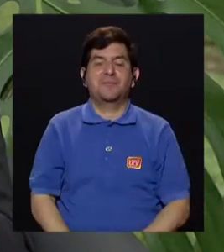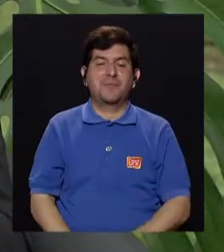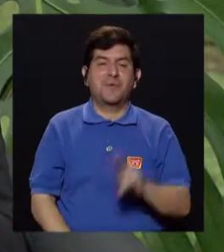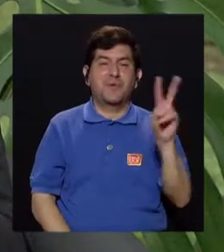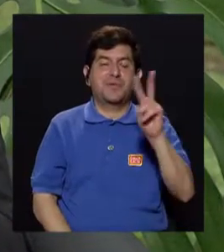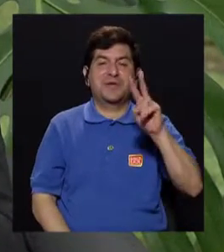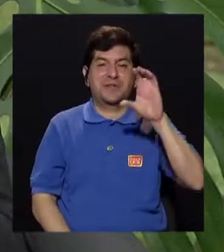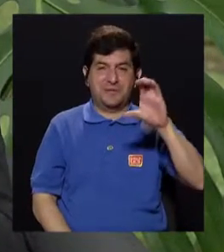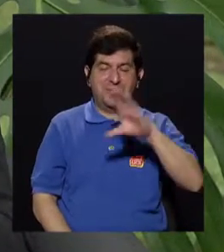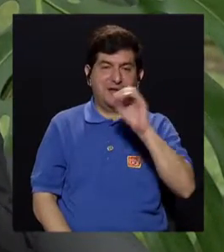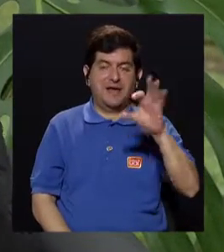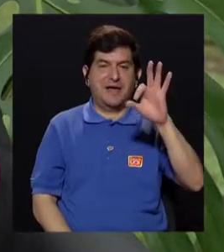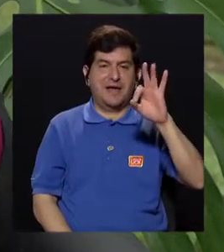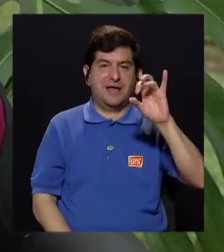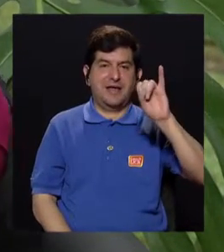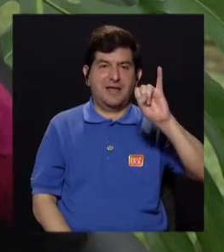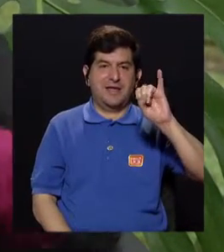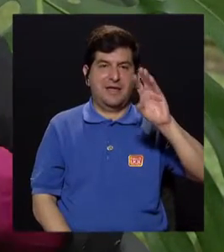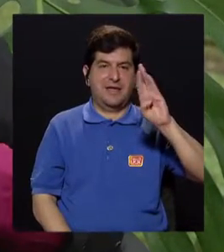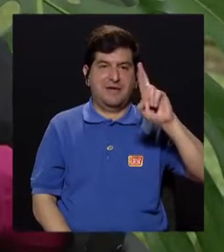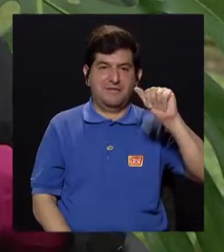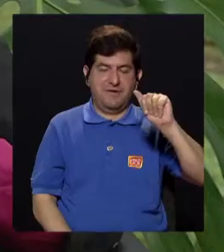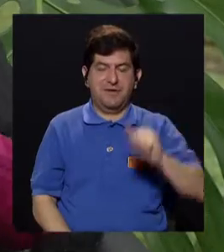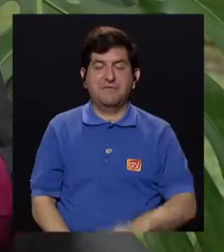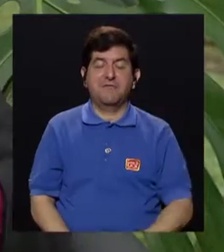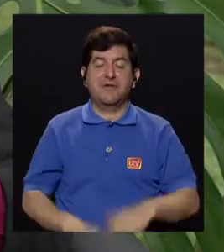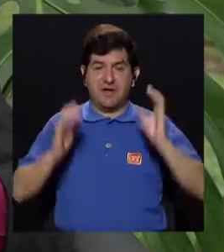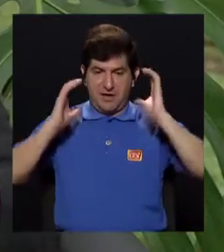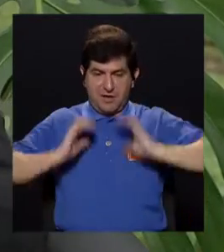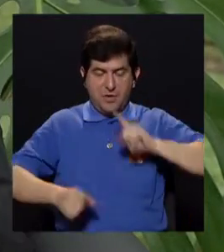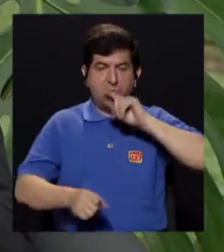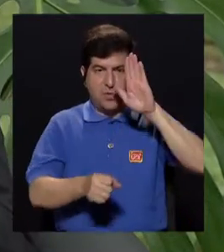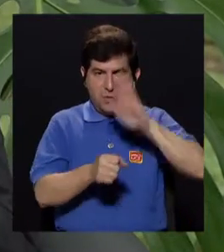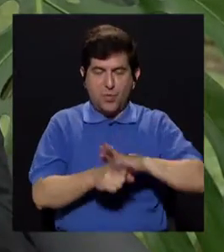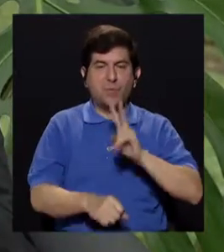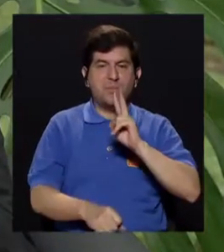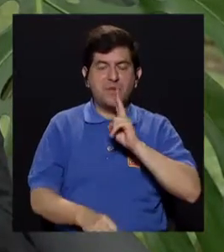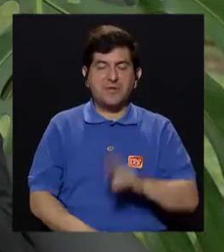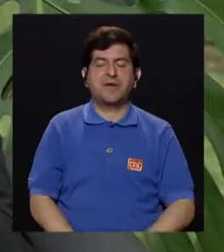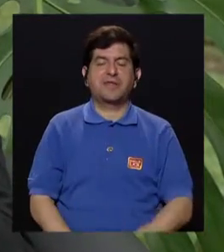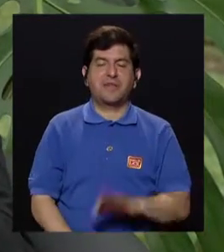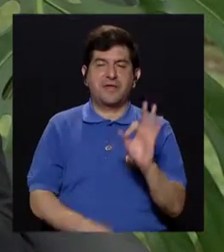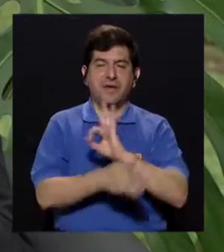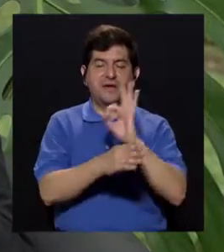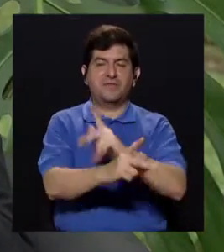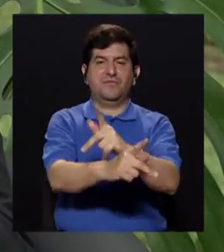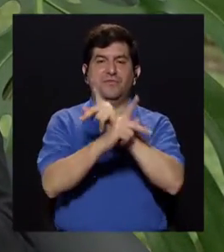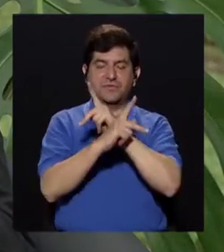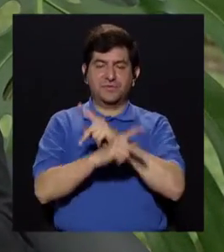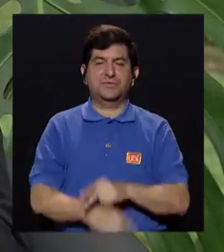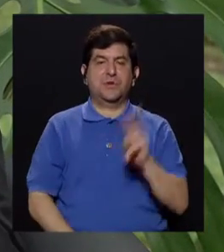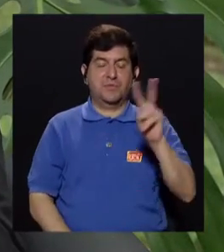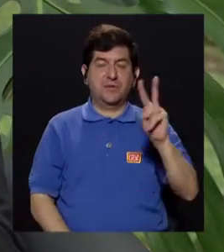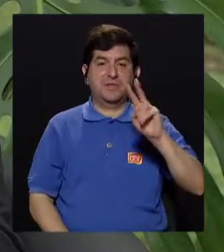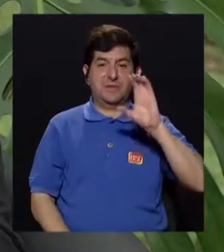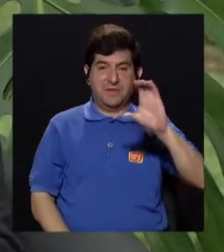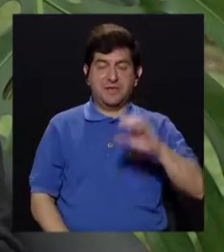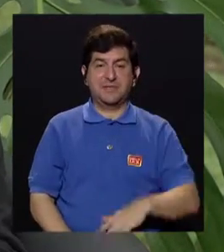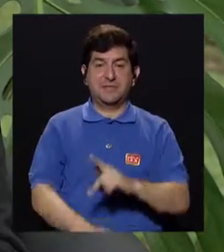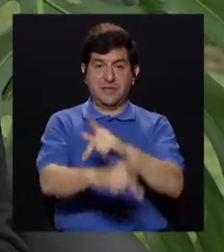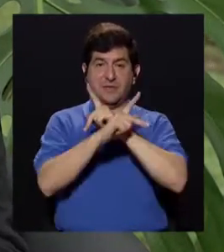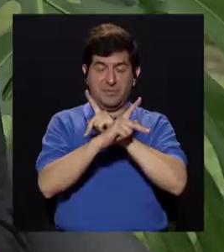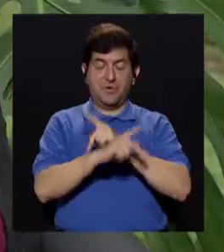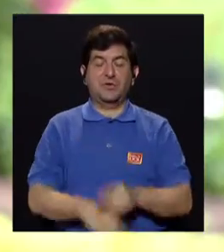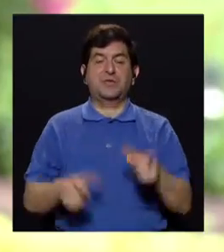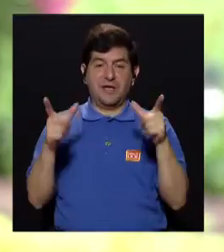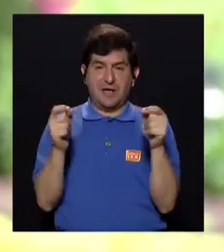ellos es la vitamina C y la fibra, llegue al organismo a cumplir su verdadera función protectora. La vitamina C es un protector de